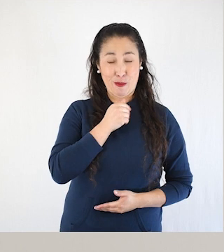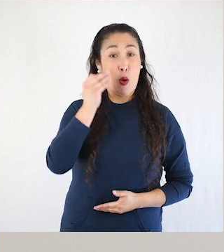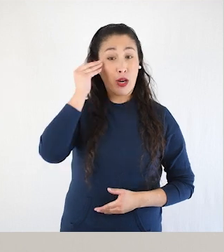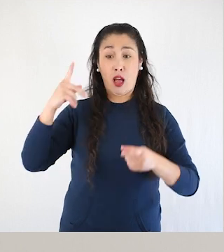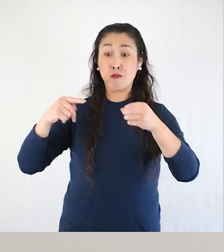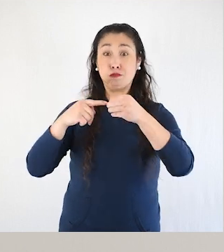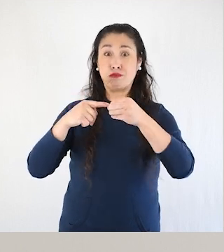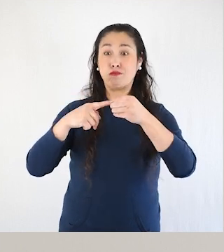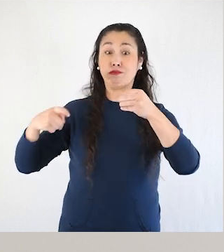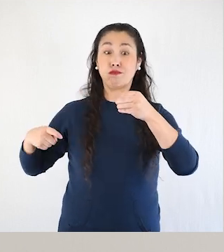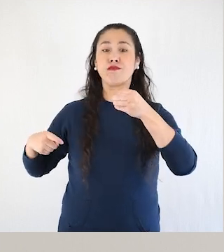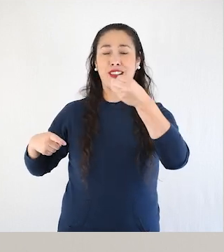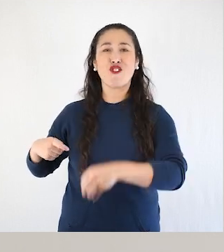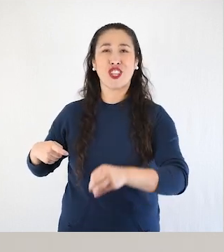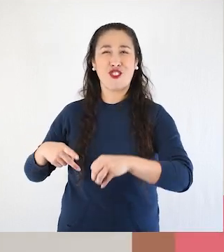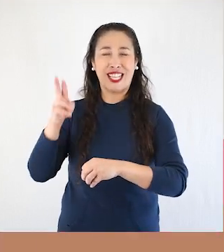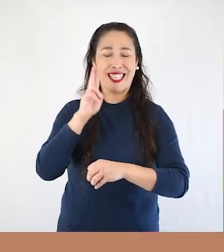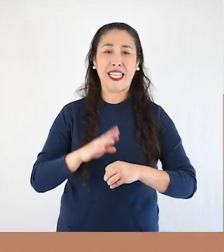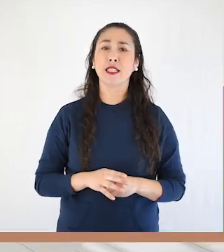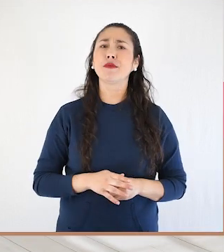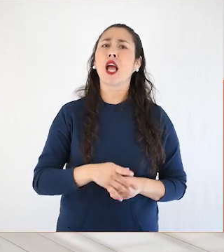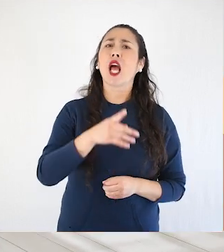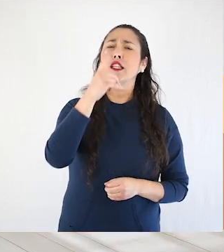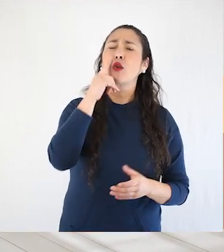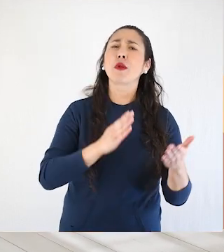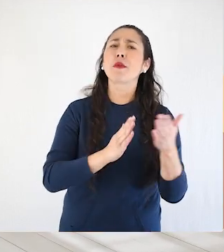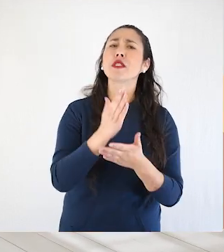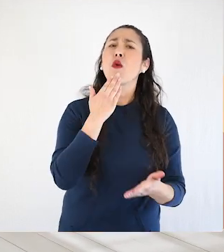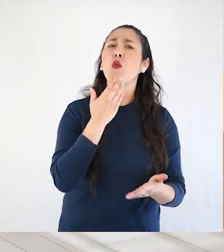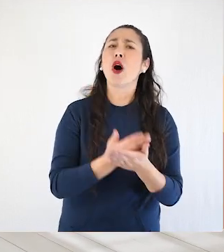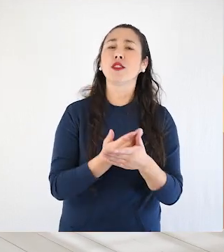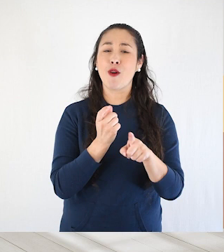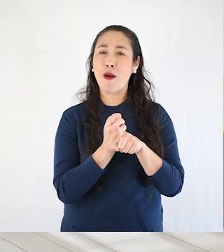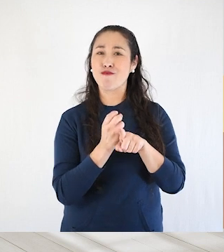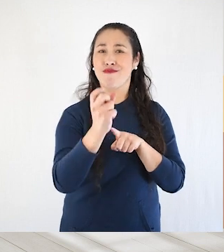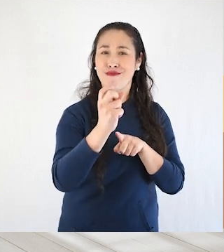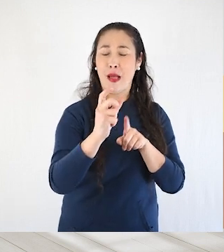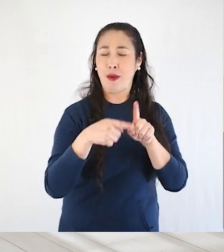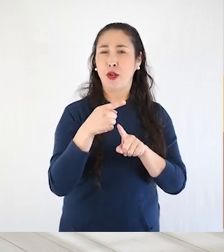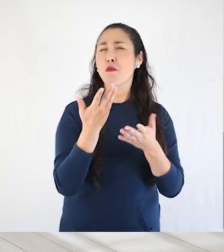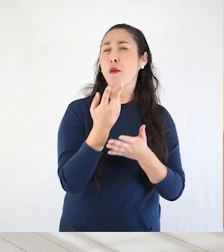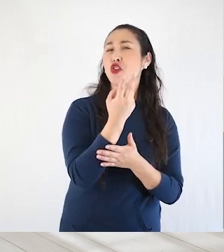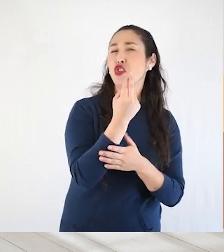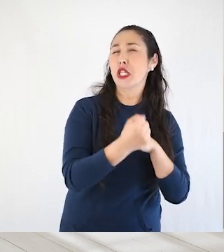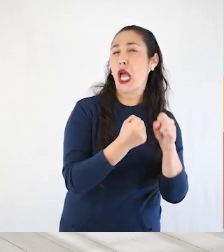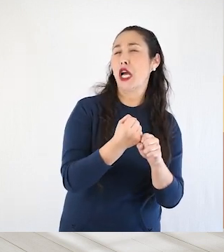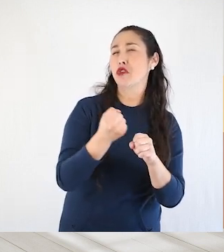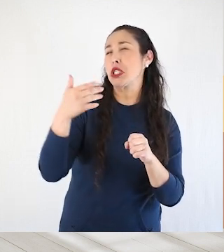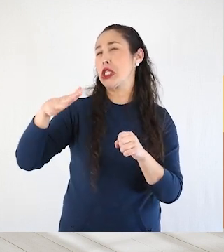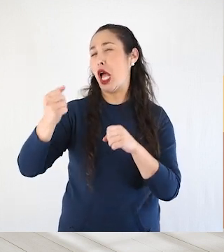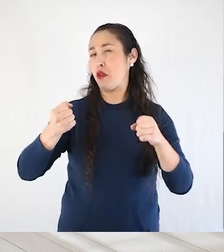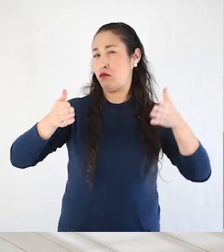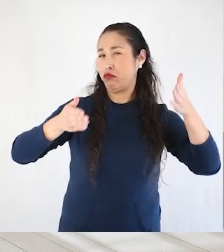La pubertad, o comienzo de la adolescencia en los hombres, se inicia con la primera eyaculación, que ocurre aproximadamente entre los